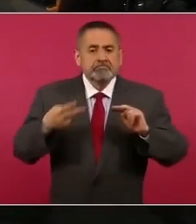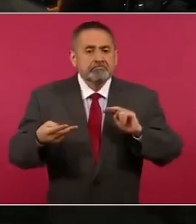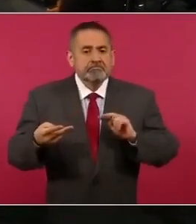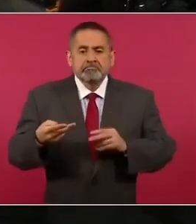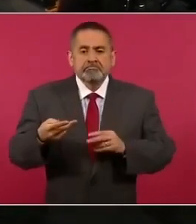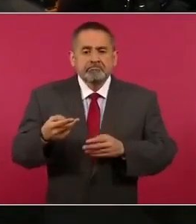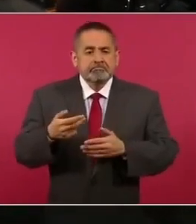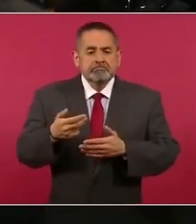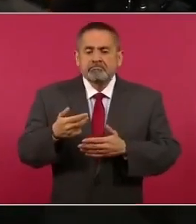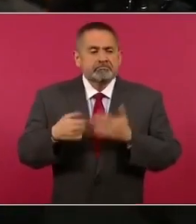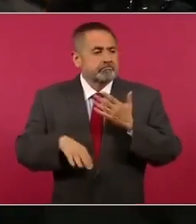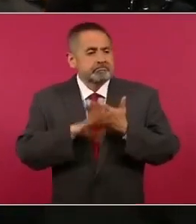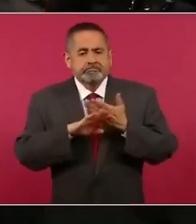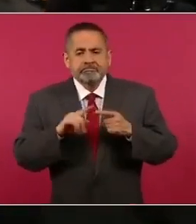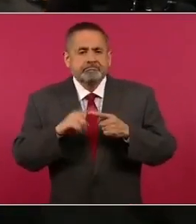politizan